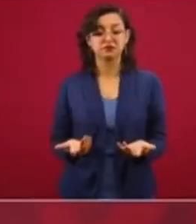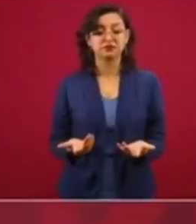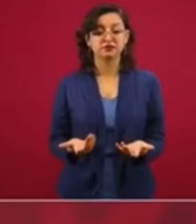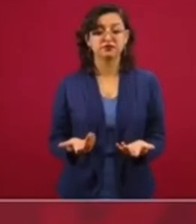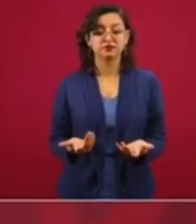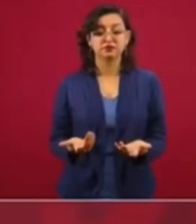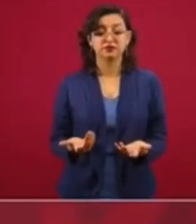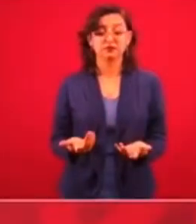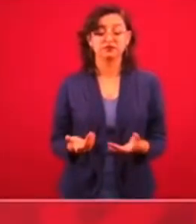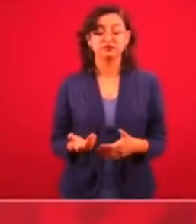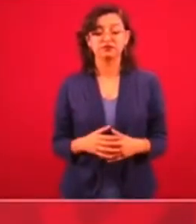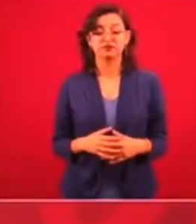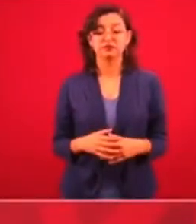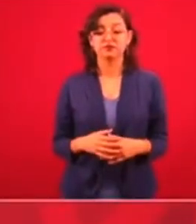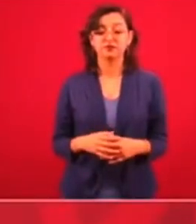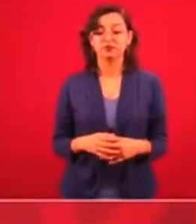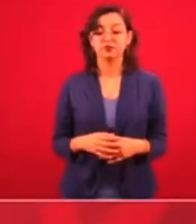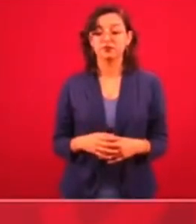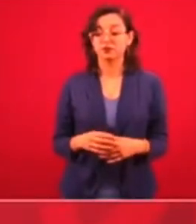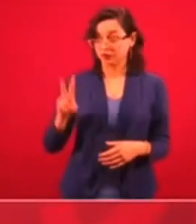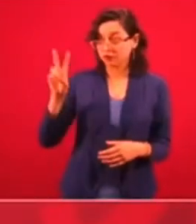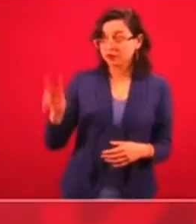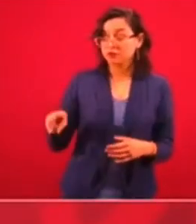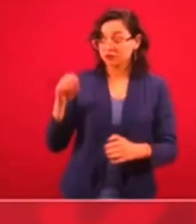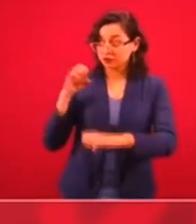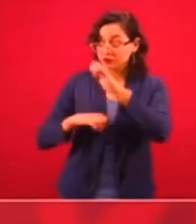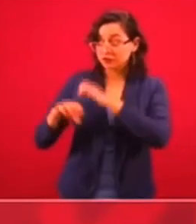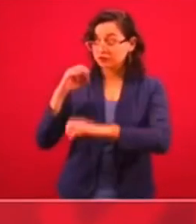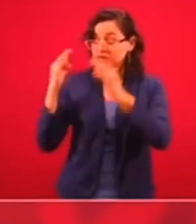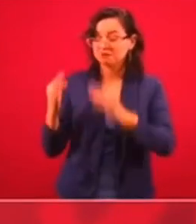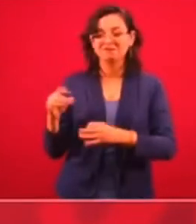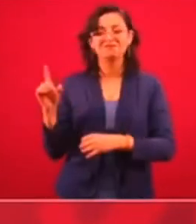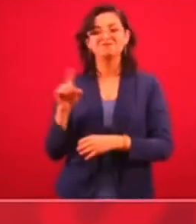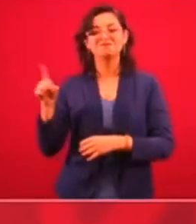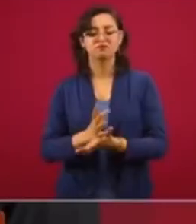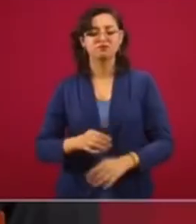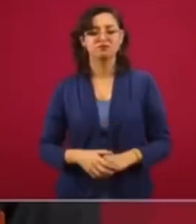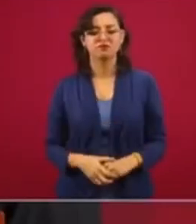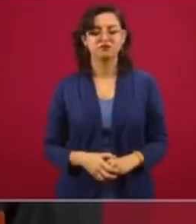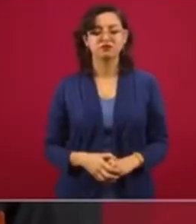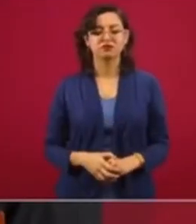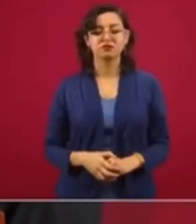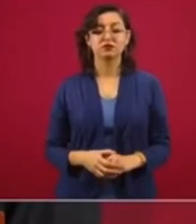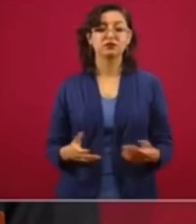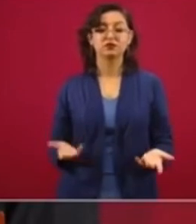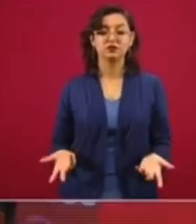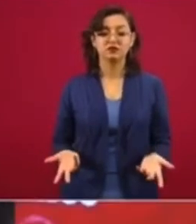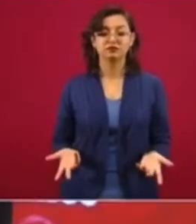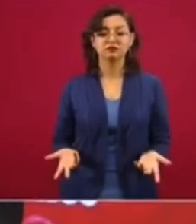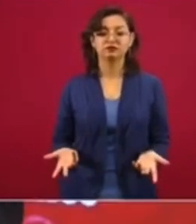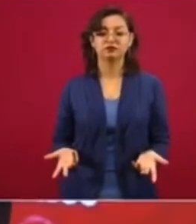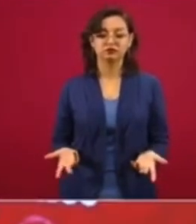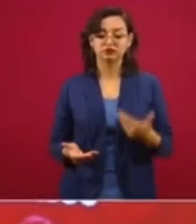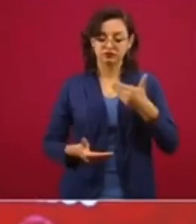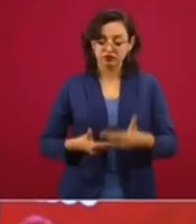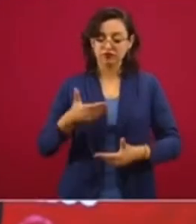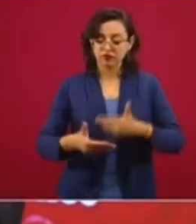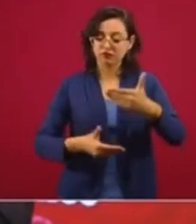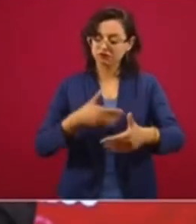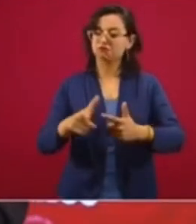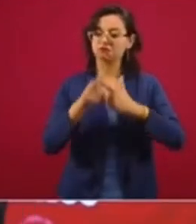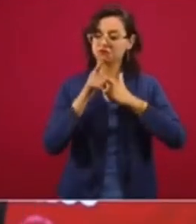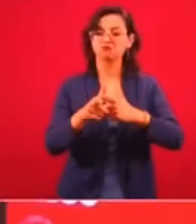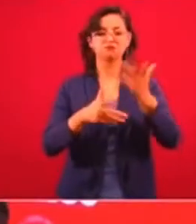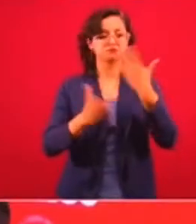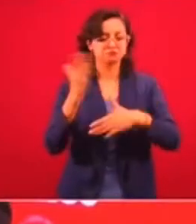son empresarios, son traficantes de influencia. Entonces, vamos a seguir adelante.